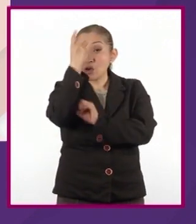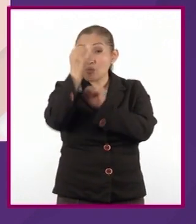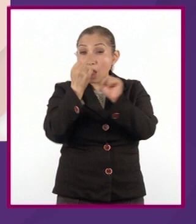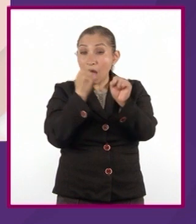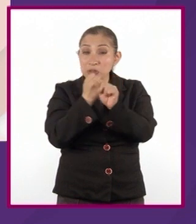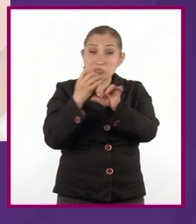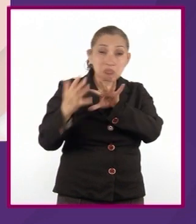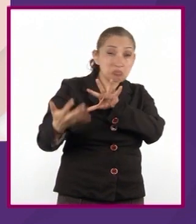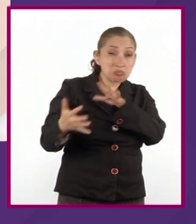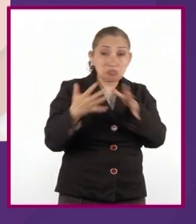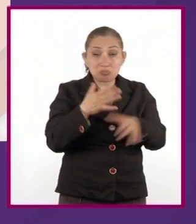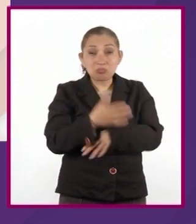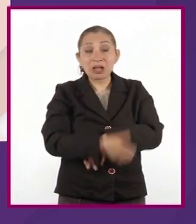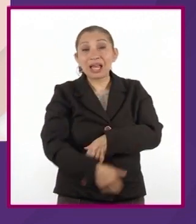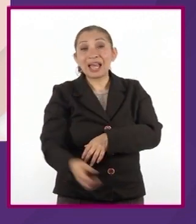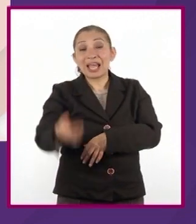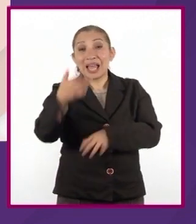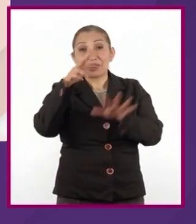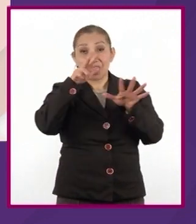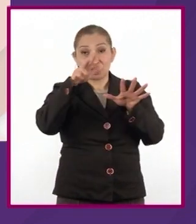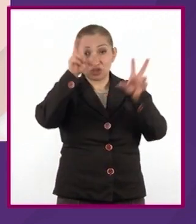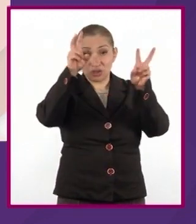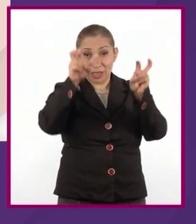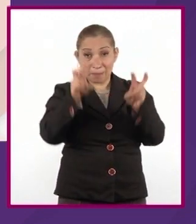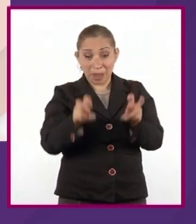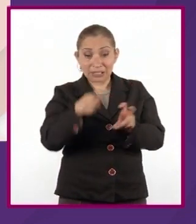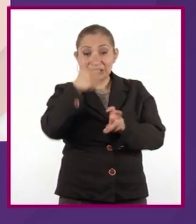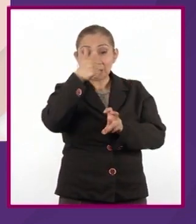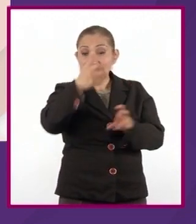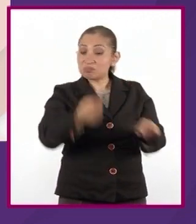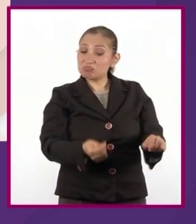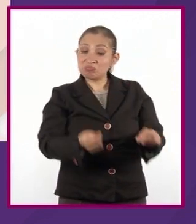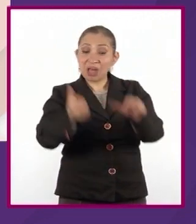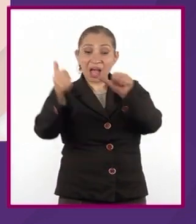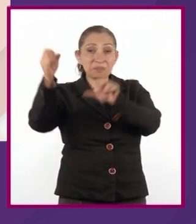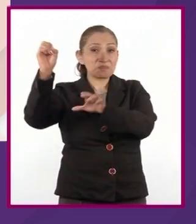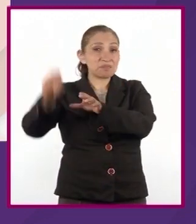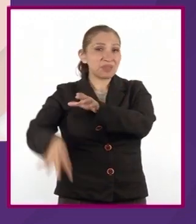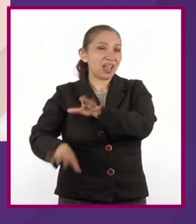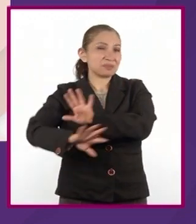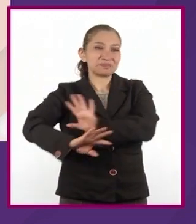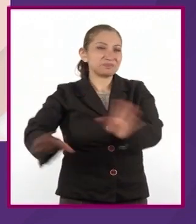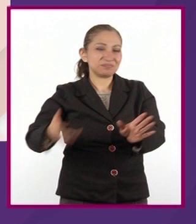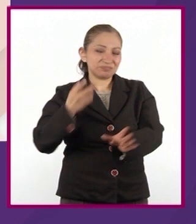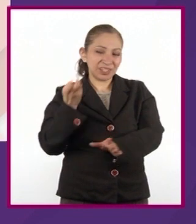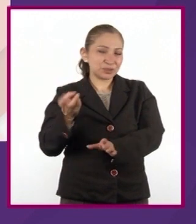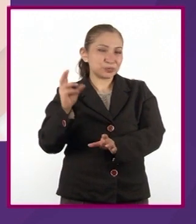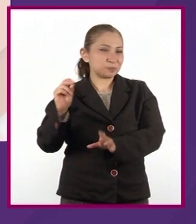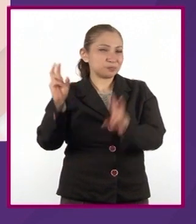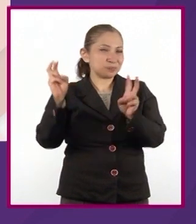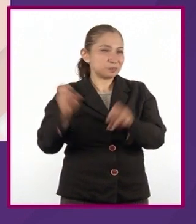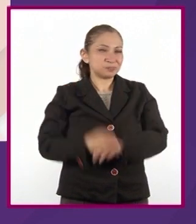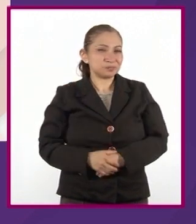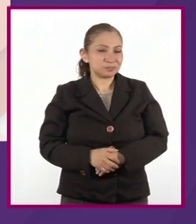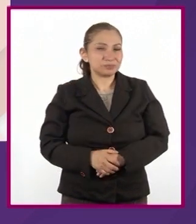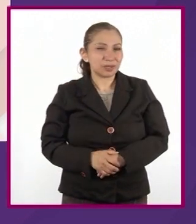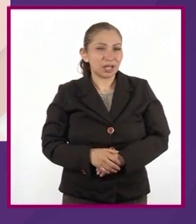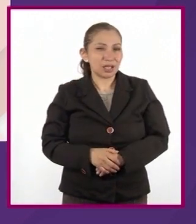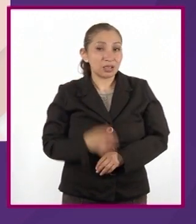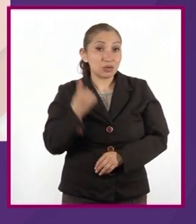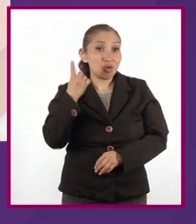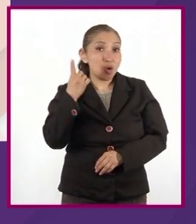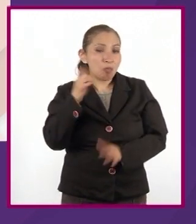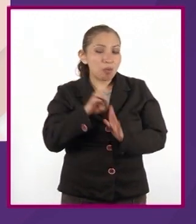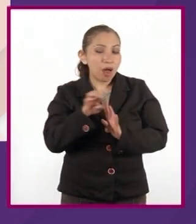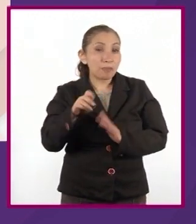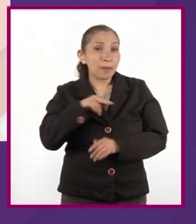año seis de los 18 temas se fueron al cesto de los papeles y entre ellos